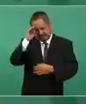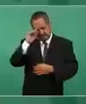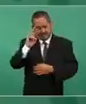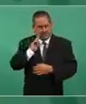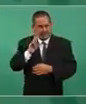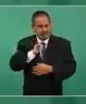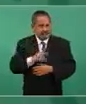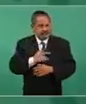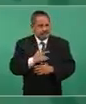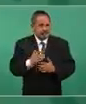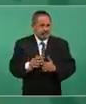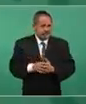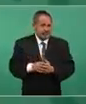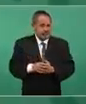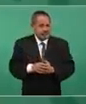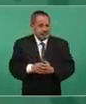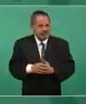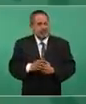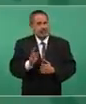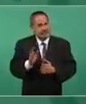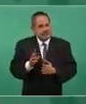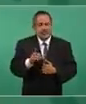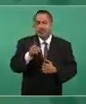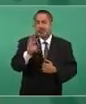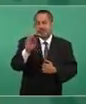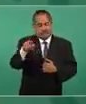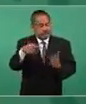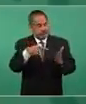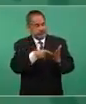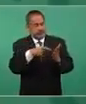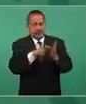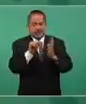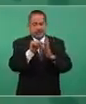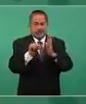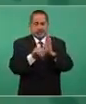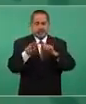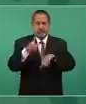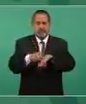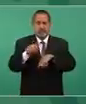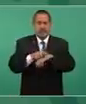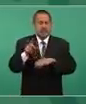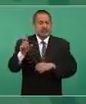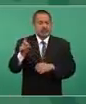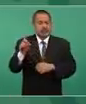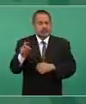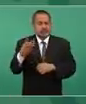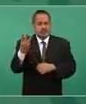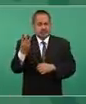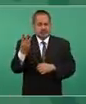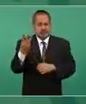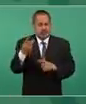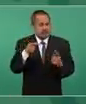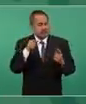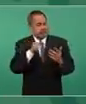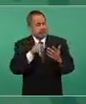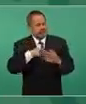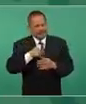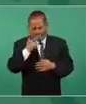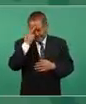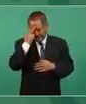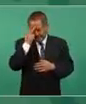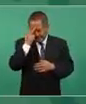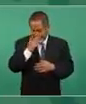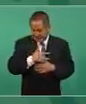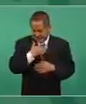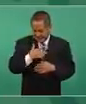Porque es un artículo que está, si no me equivoco,